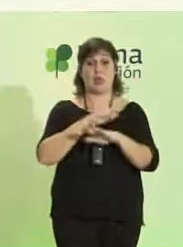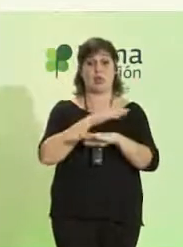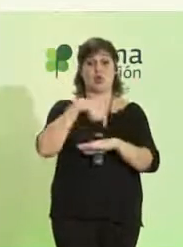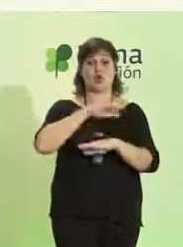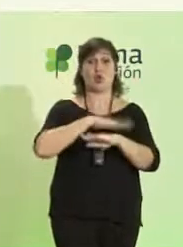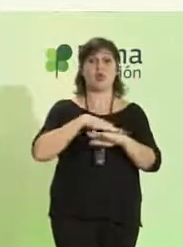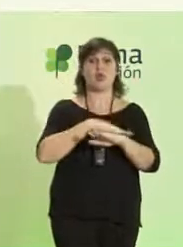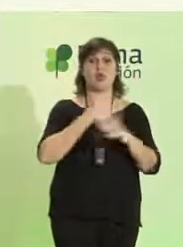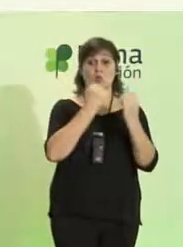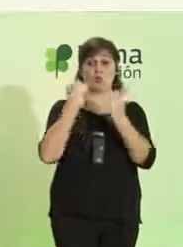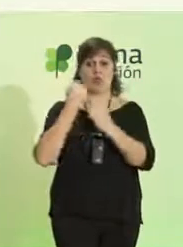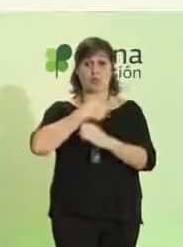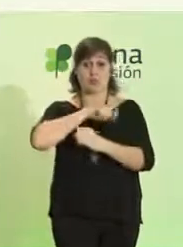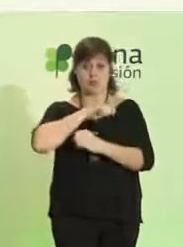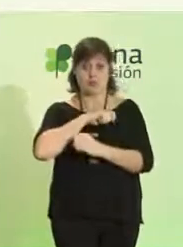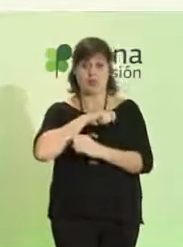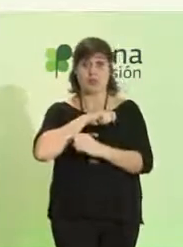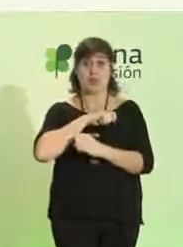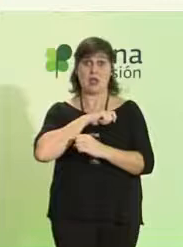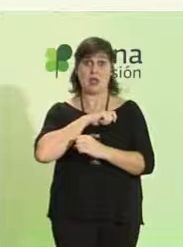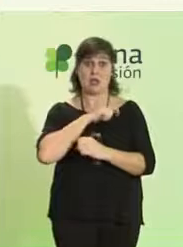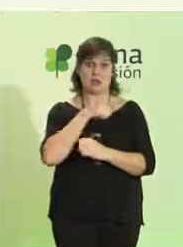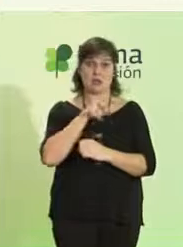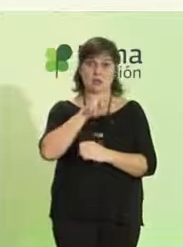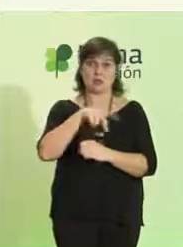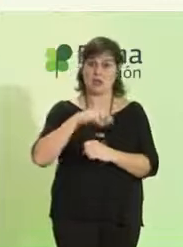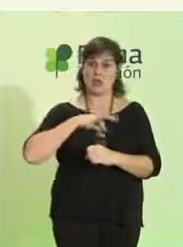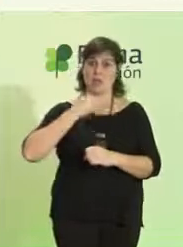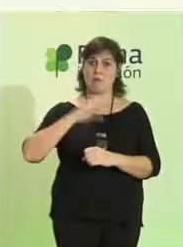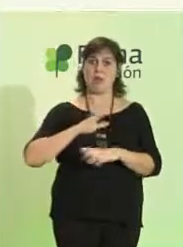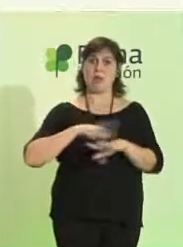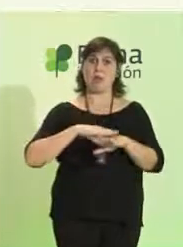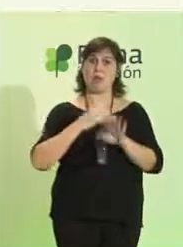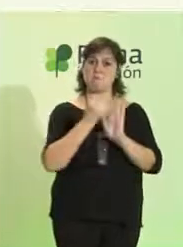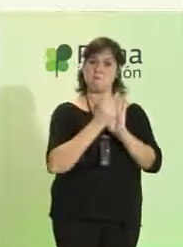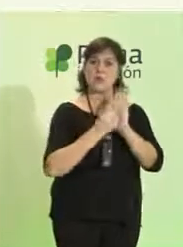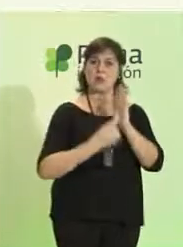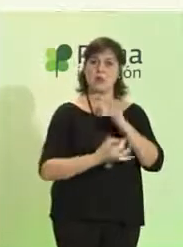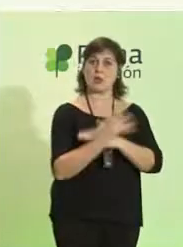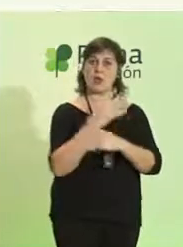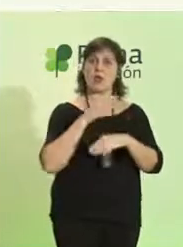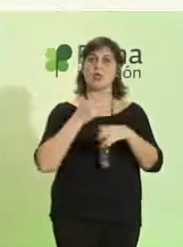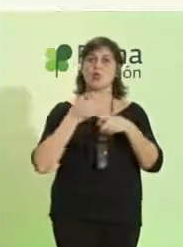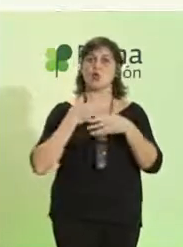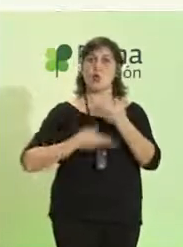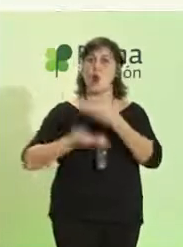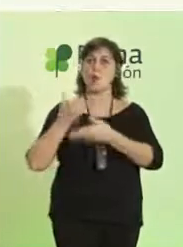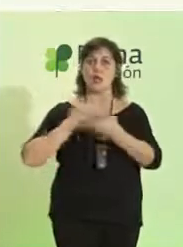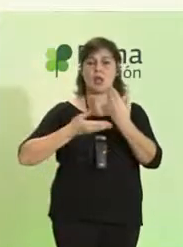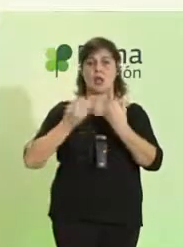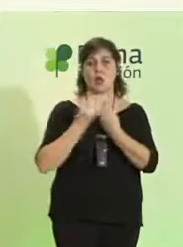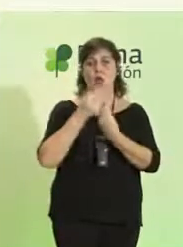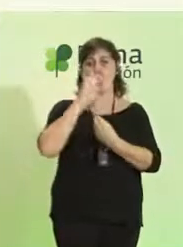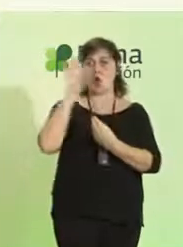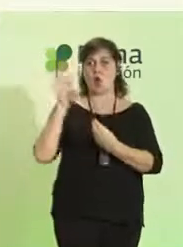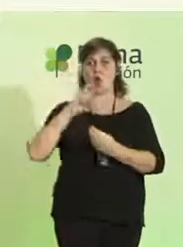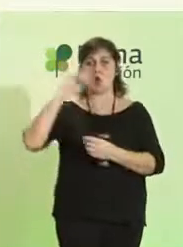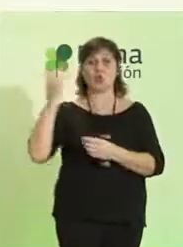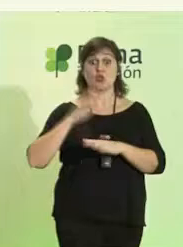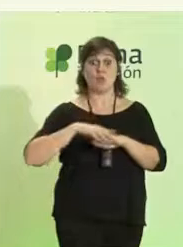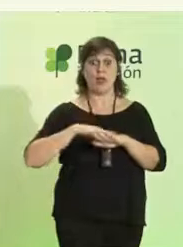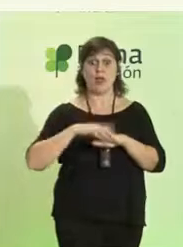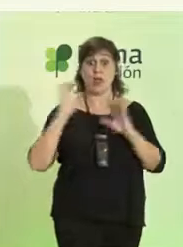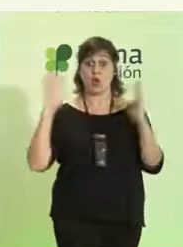nuestras autoridades, que España, es capaz de adoptar medidas y de cooperar con otros países para que esa